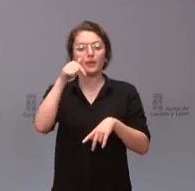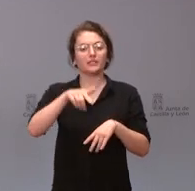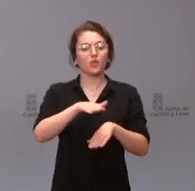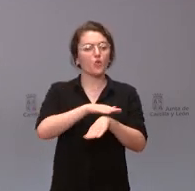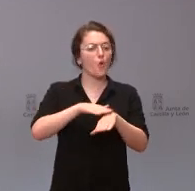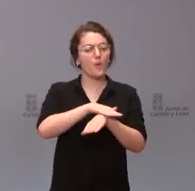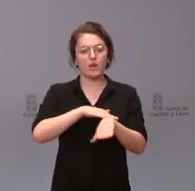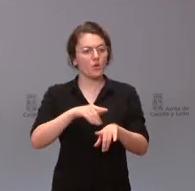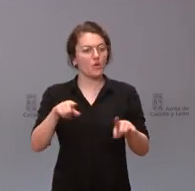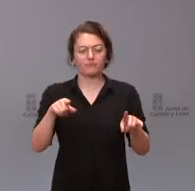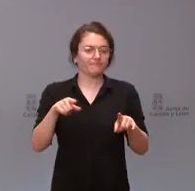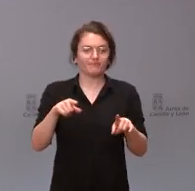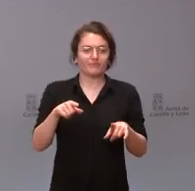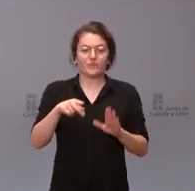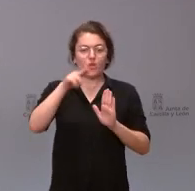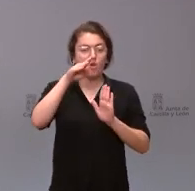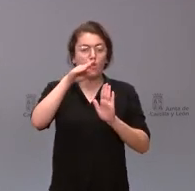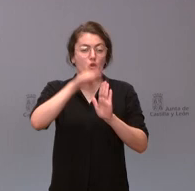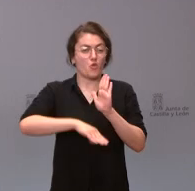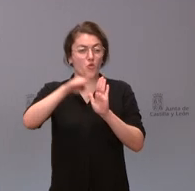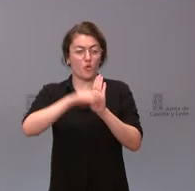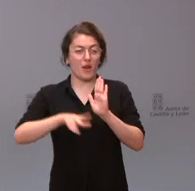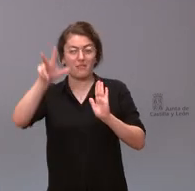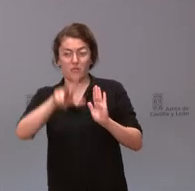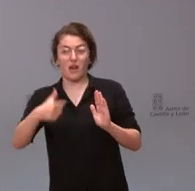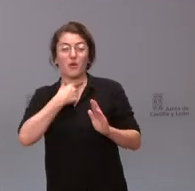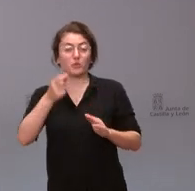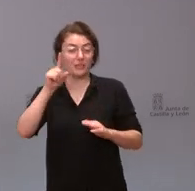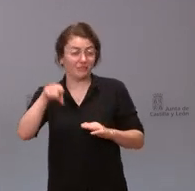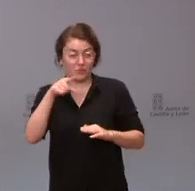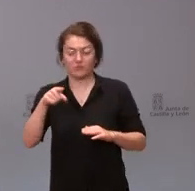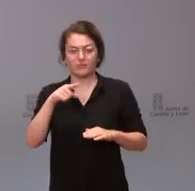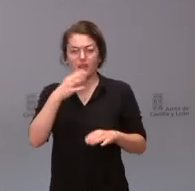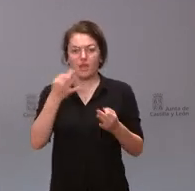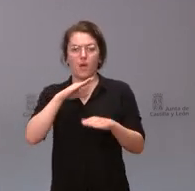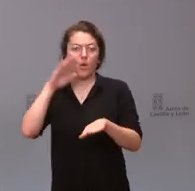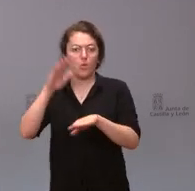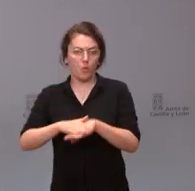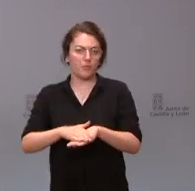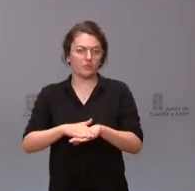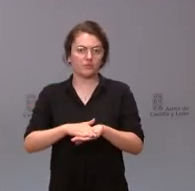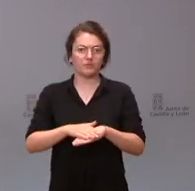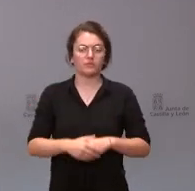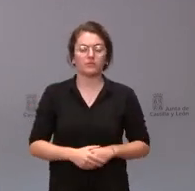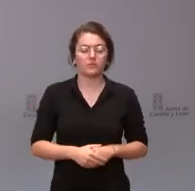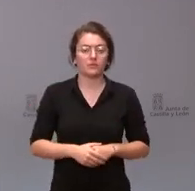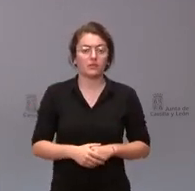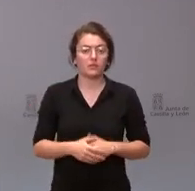gusten o no les gusten las normas nacionales las va a cumplir en lo que sea de carácter obligatorio en que sea de legislación básica y por tanto